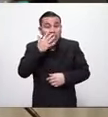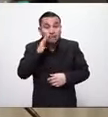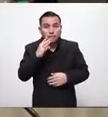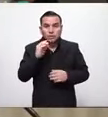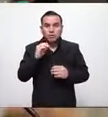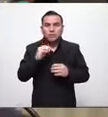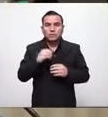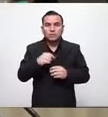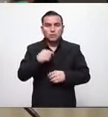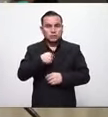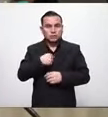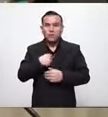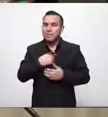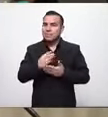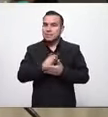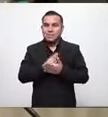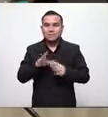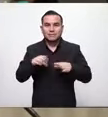yo no me la pongo.